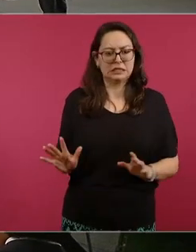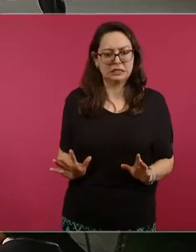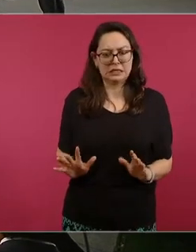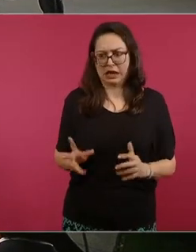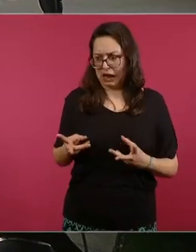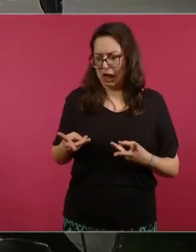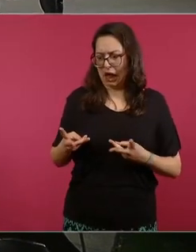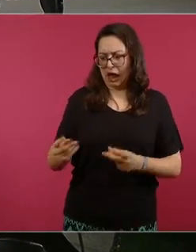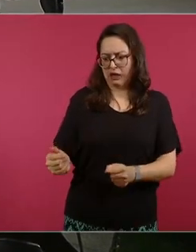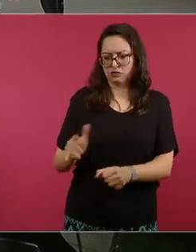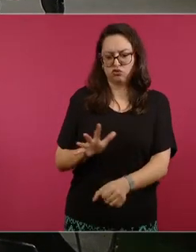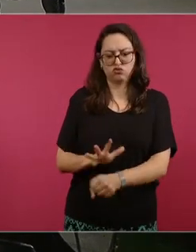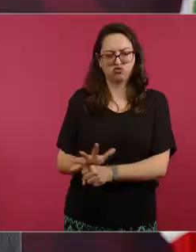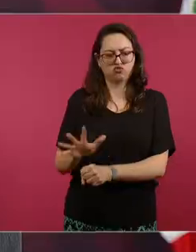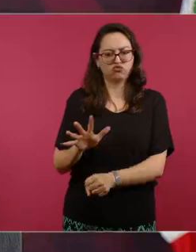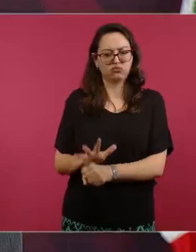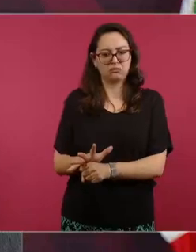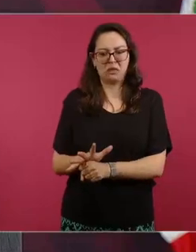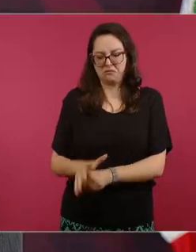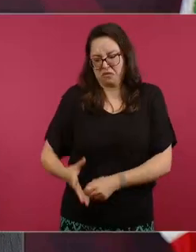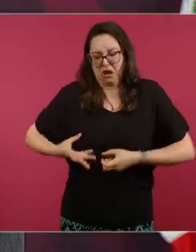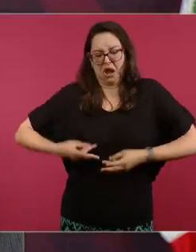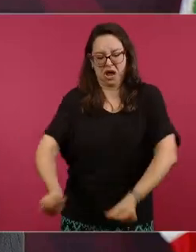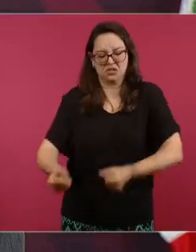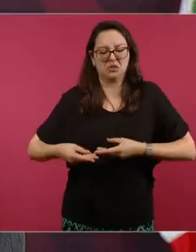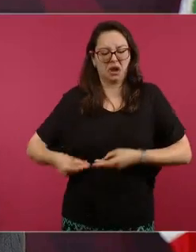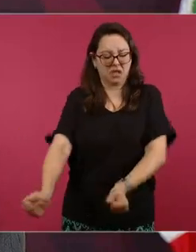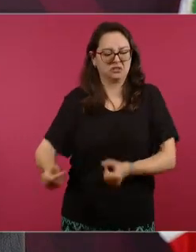no consumir y consumir y consumir